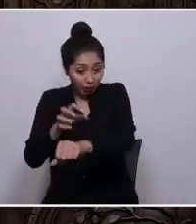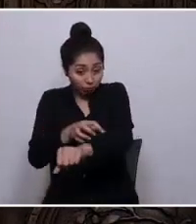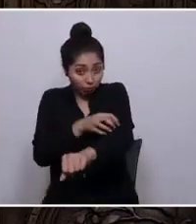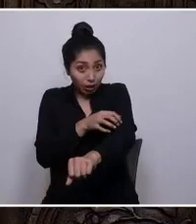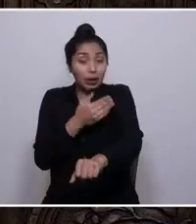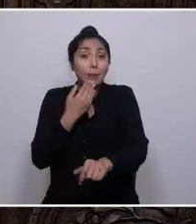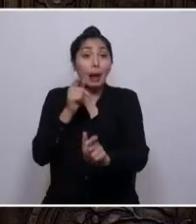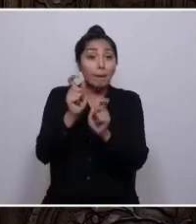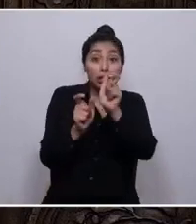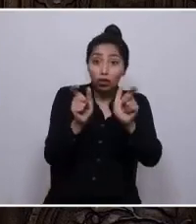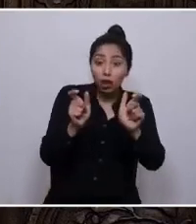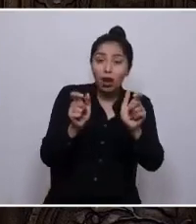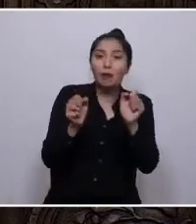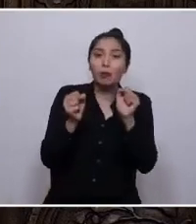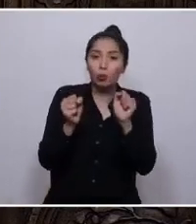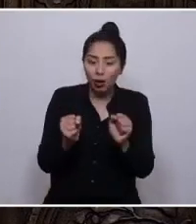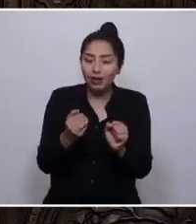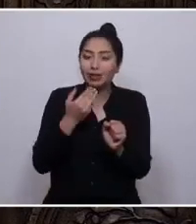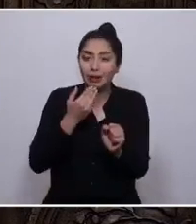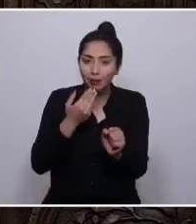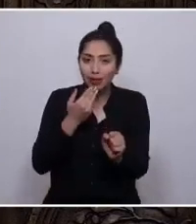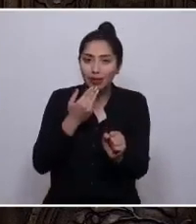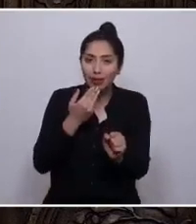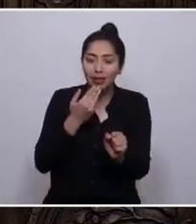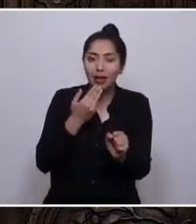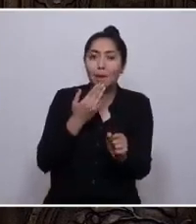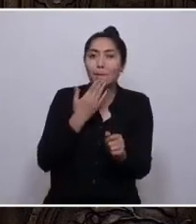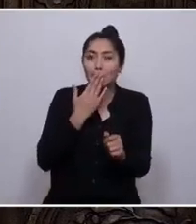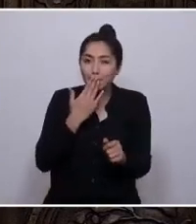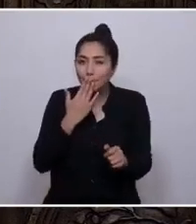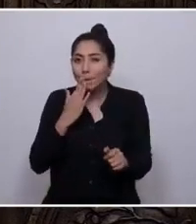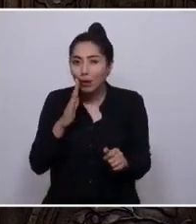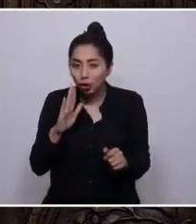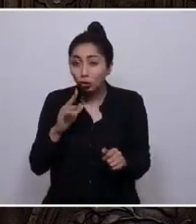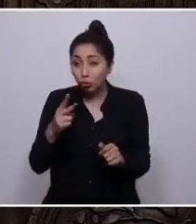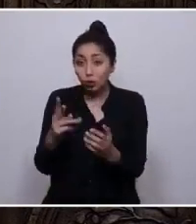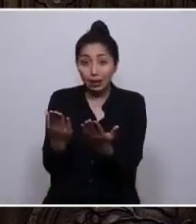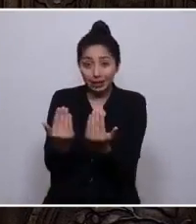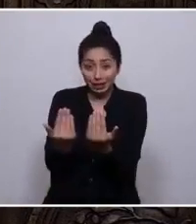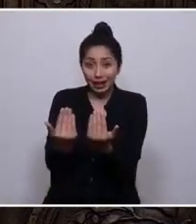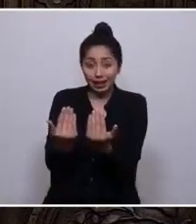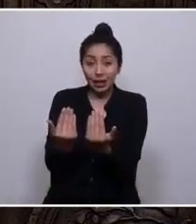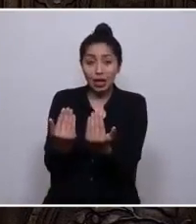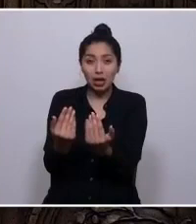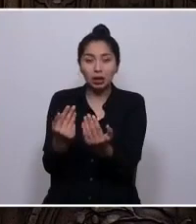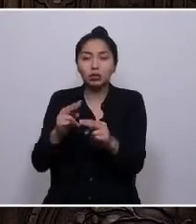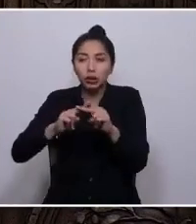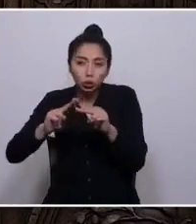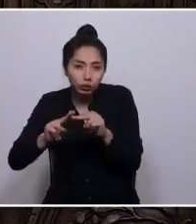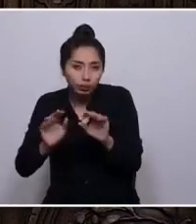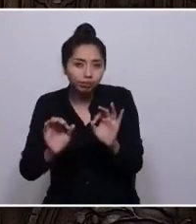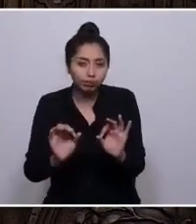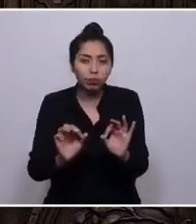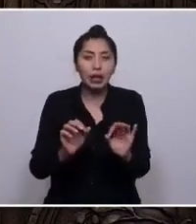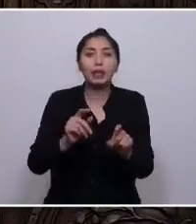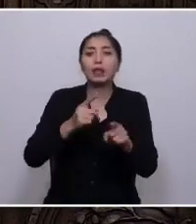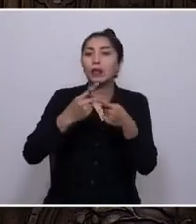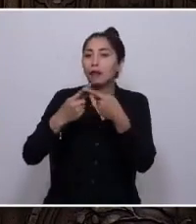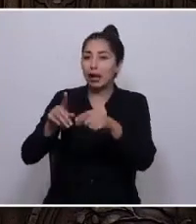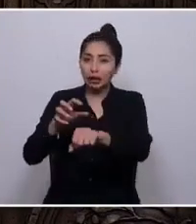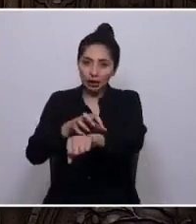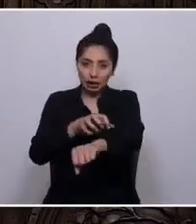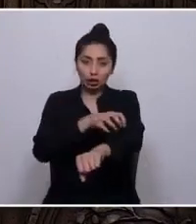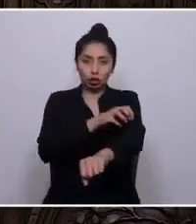personas puedan resolver de mejor formas las necesidades surgidas en los territorios. Como